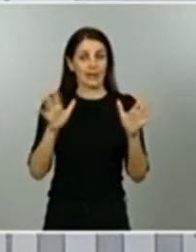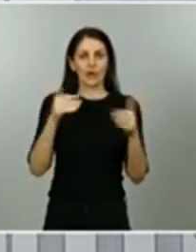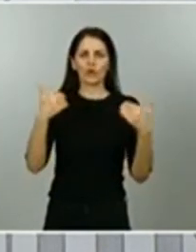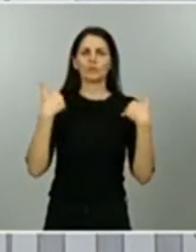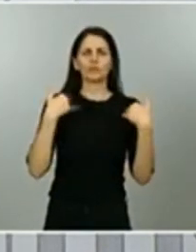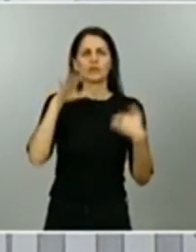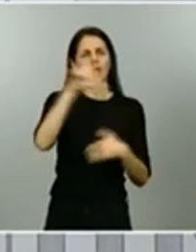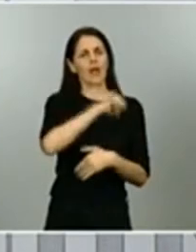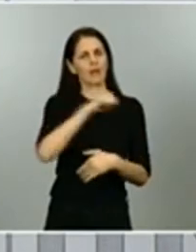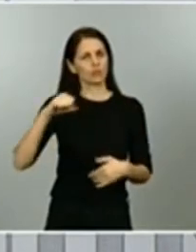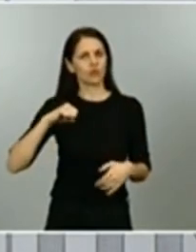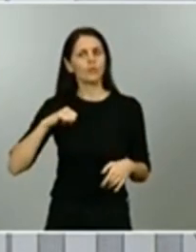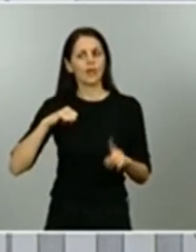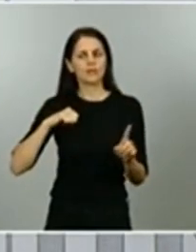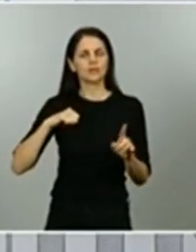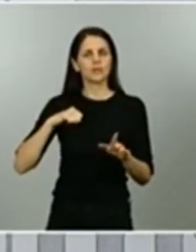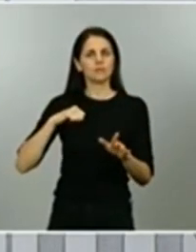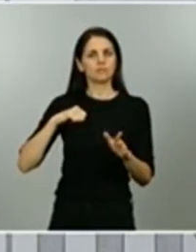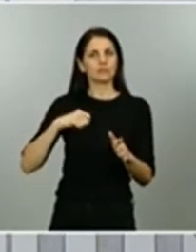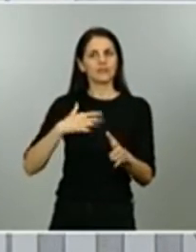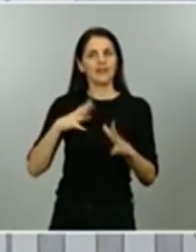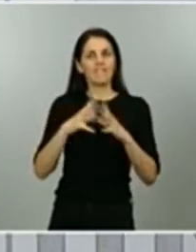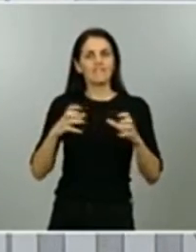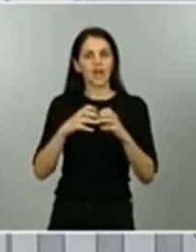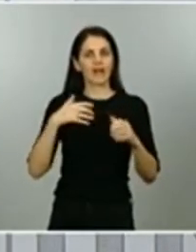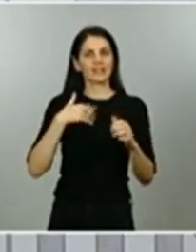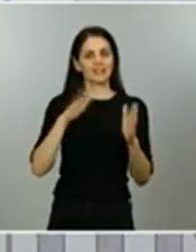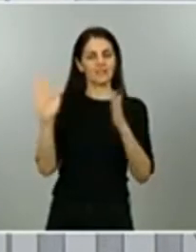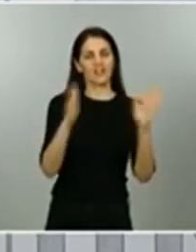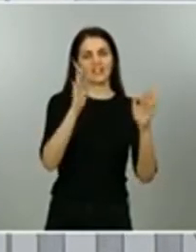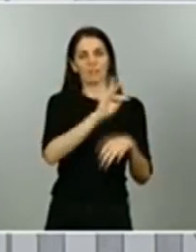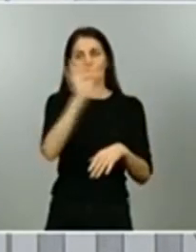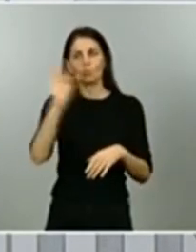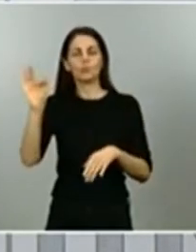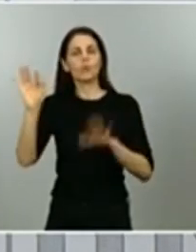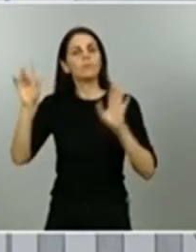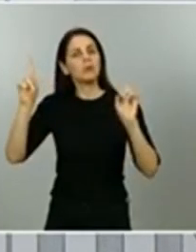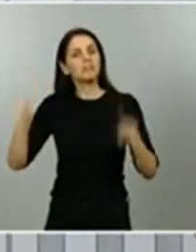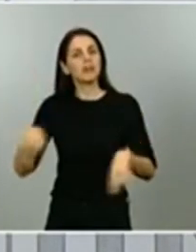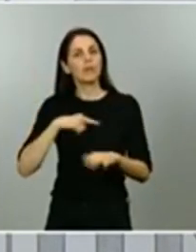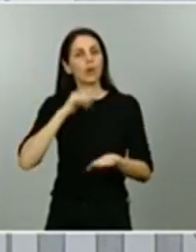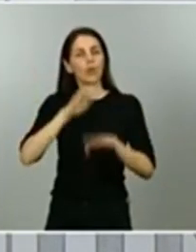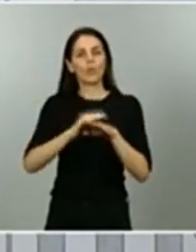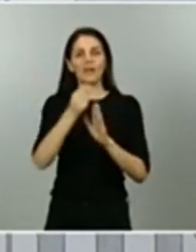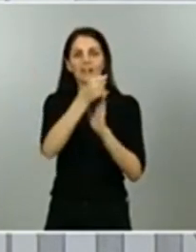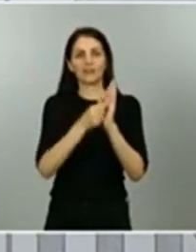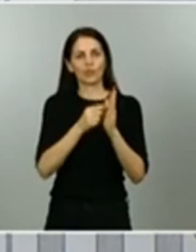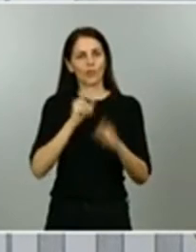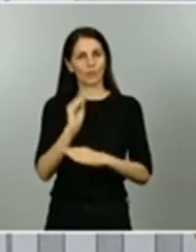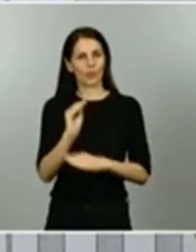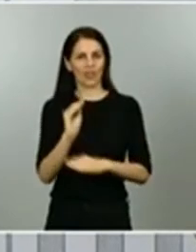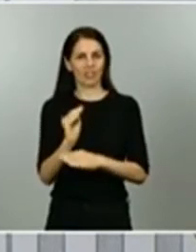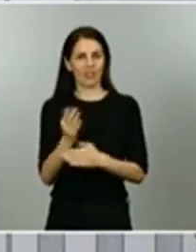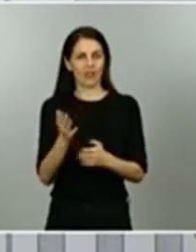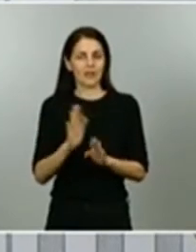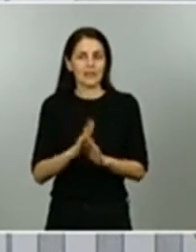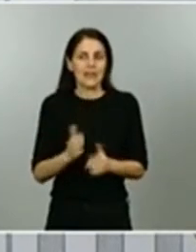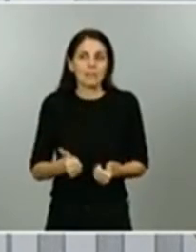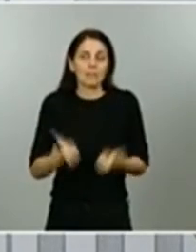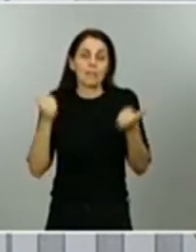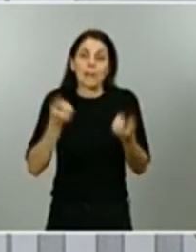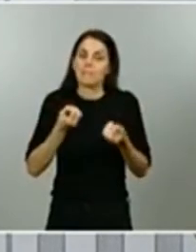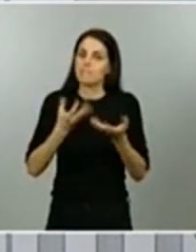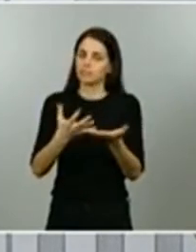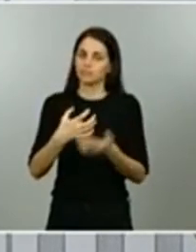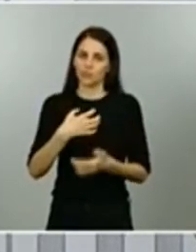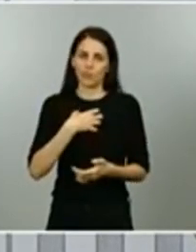progresar pero también un criterio muy claro de prudencia y no le puedo decir más quiero decirle es lógico que se hagan propuestas